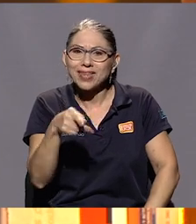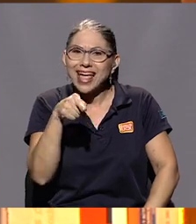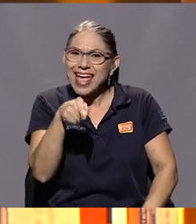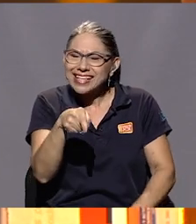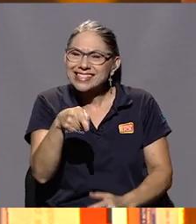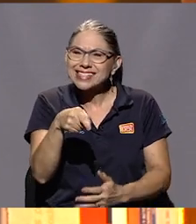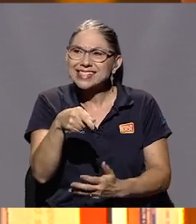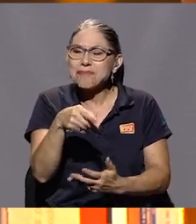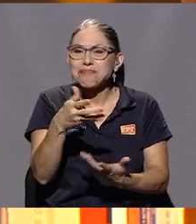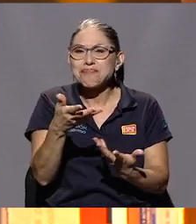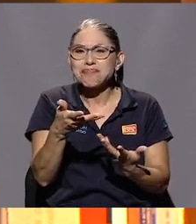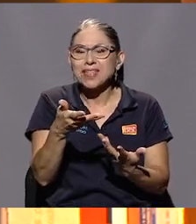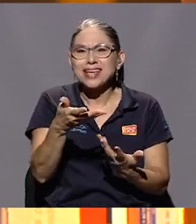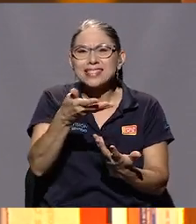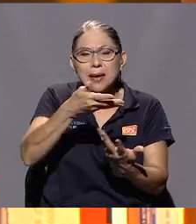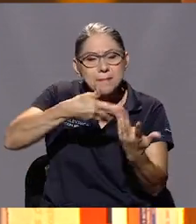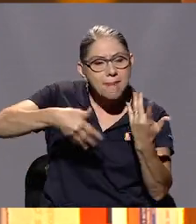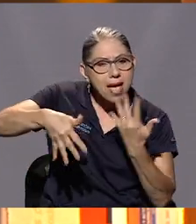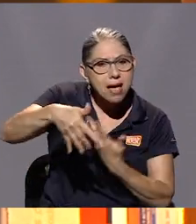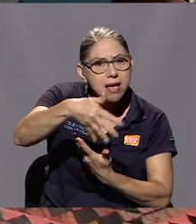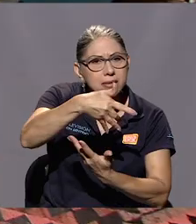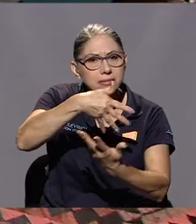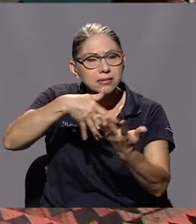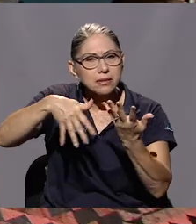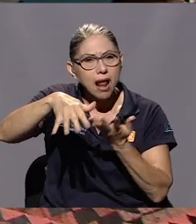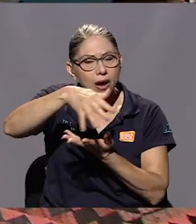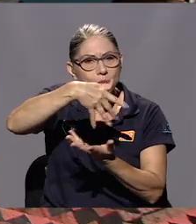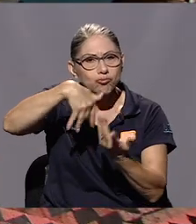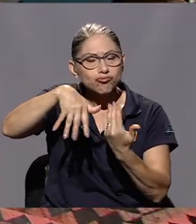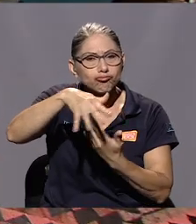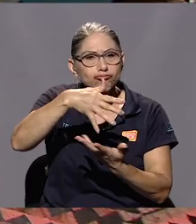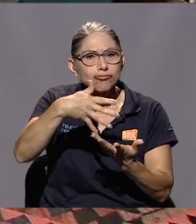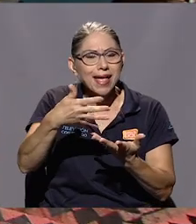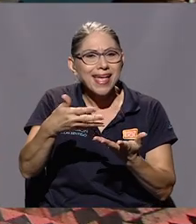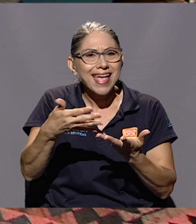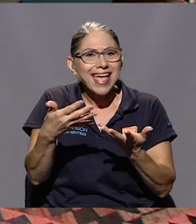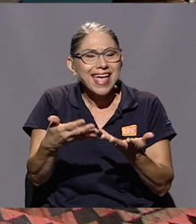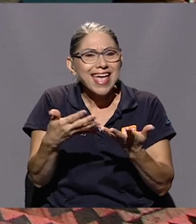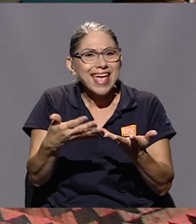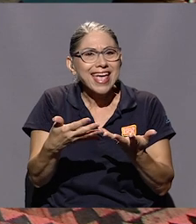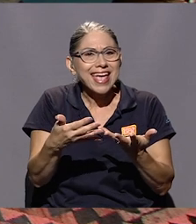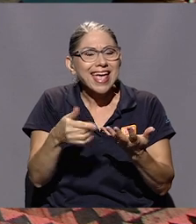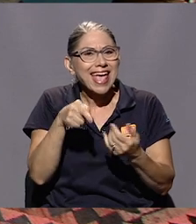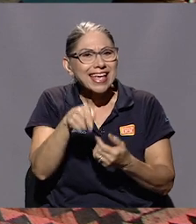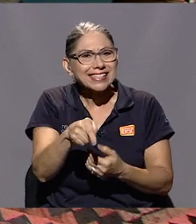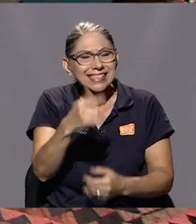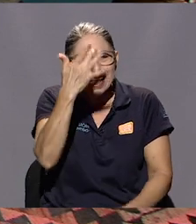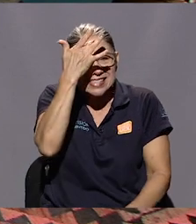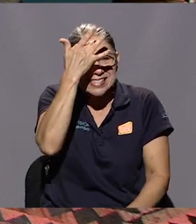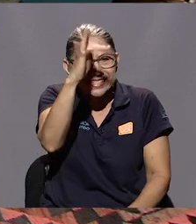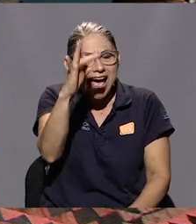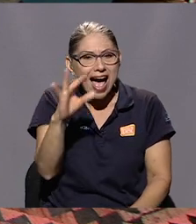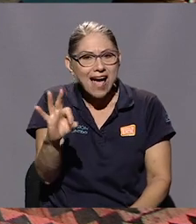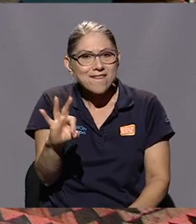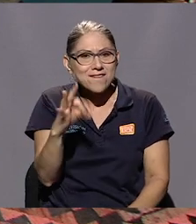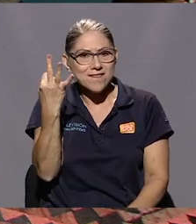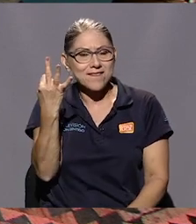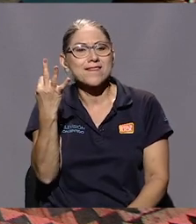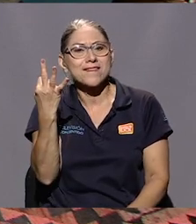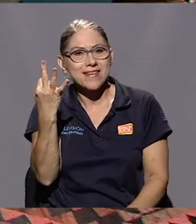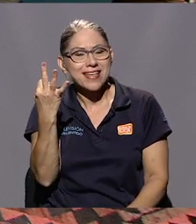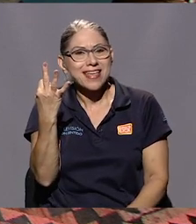mezcla, esta sabia manera